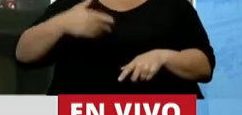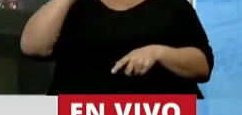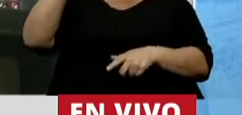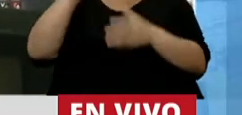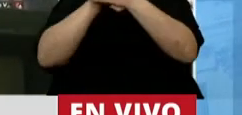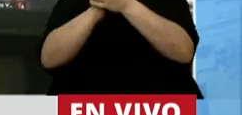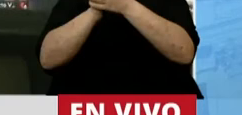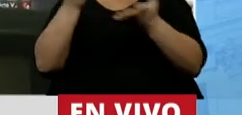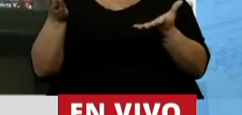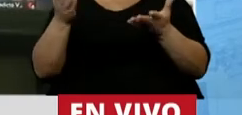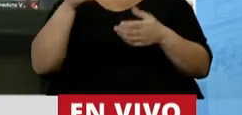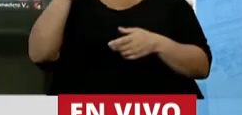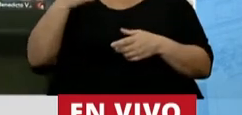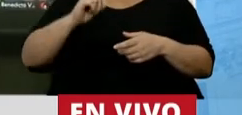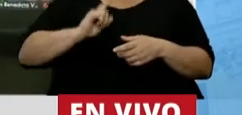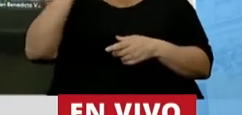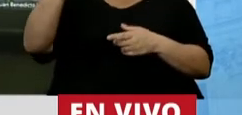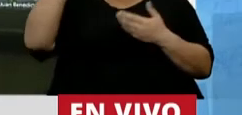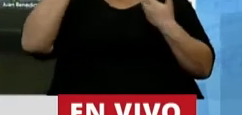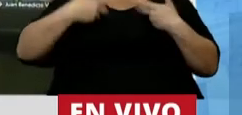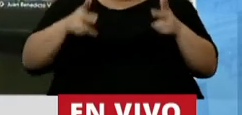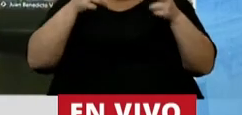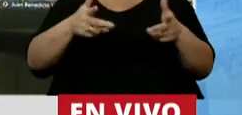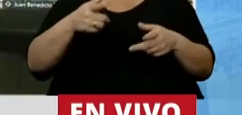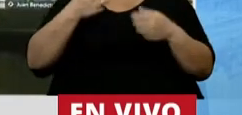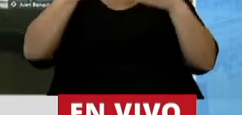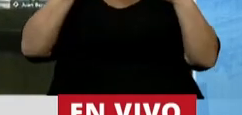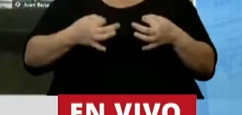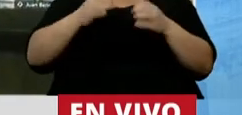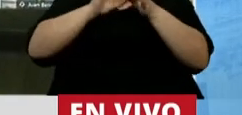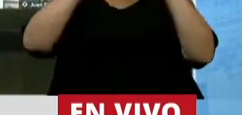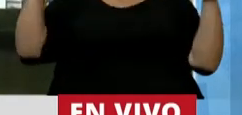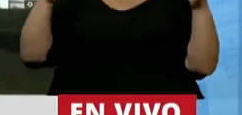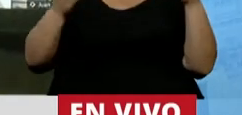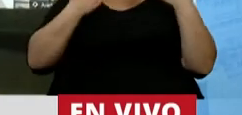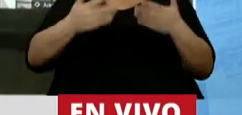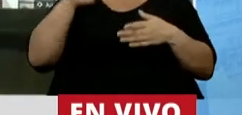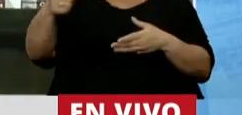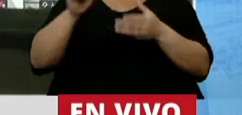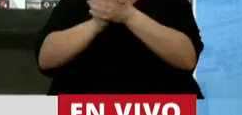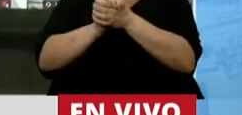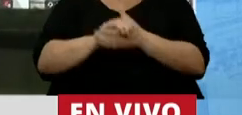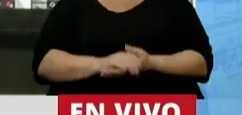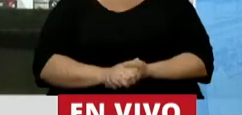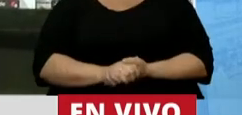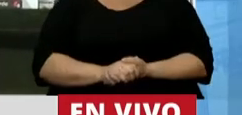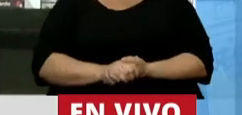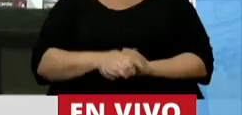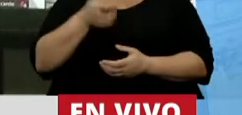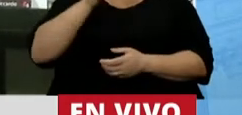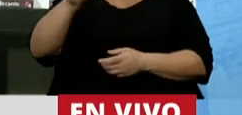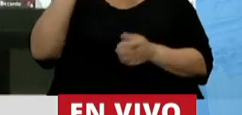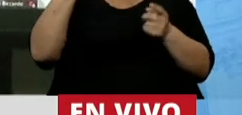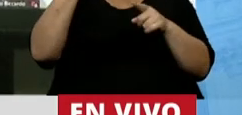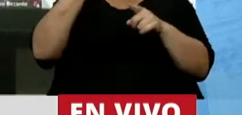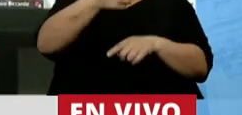Alfonsín. Orgulloso de su honestidad, de la consolidación de la democracia, del juicio a